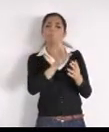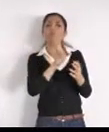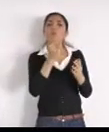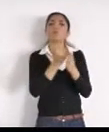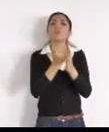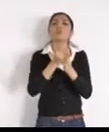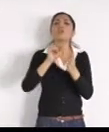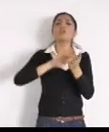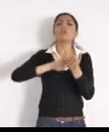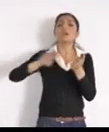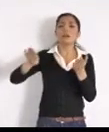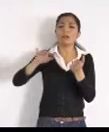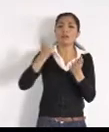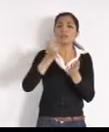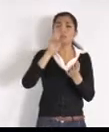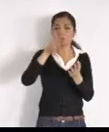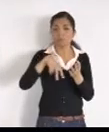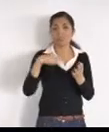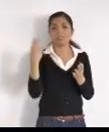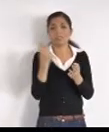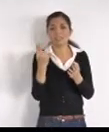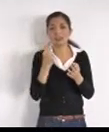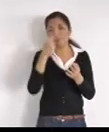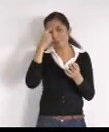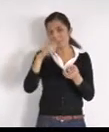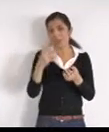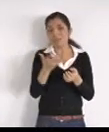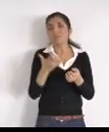integral, me refiero, a la capacitación, del usuario,